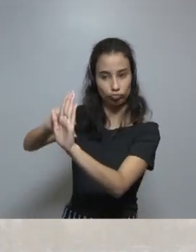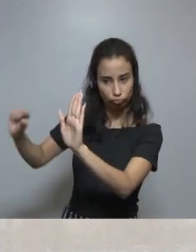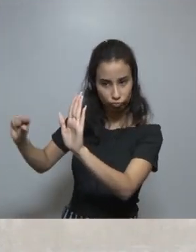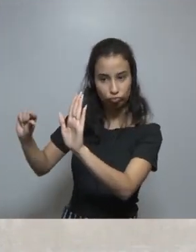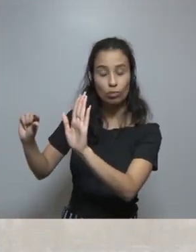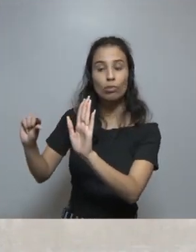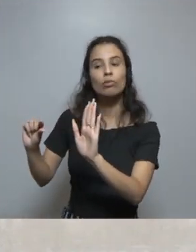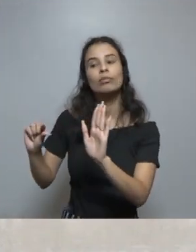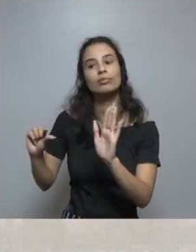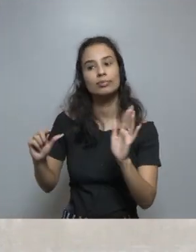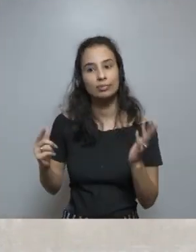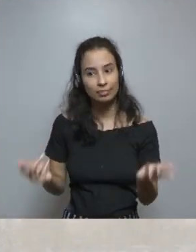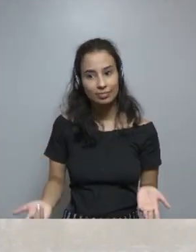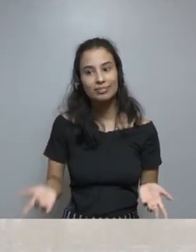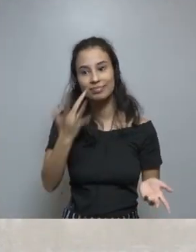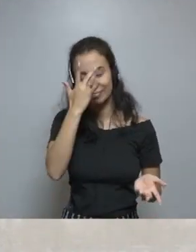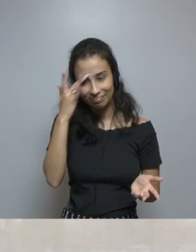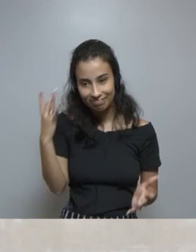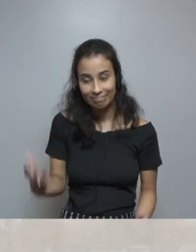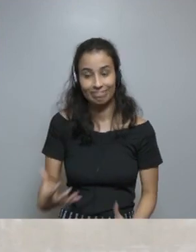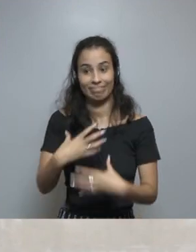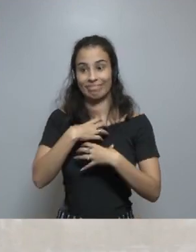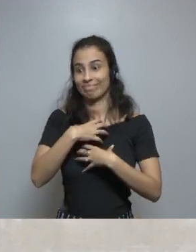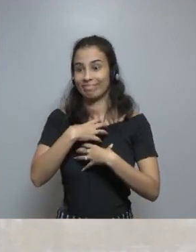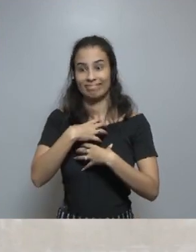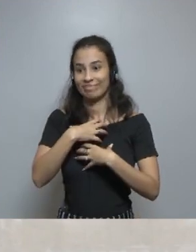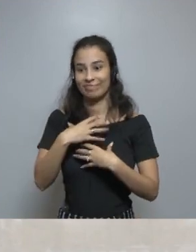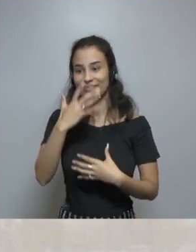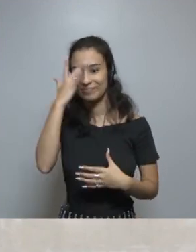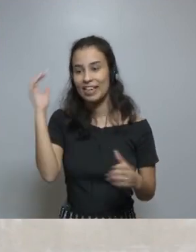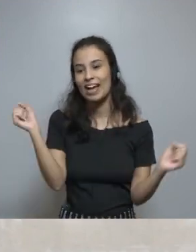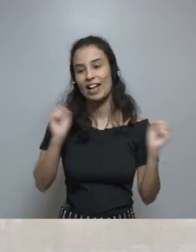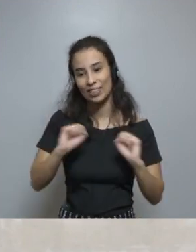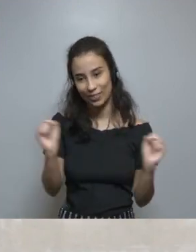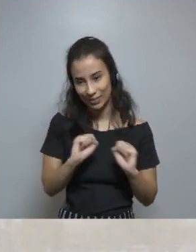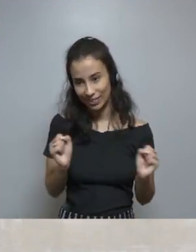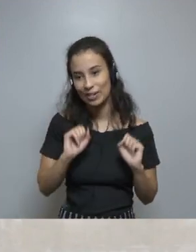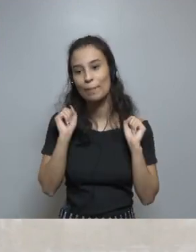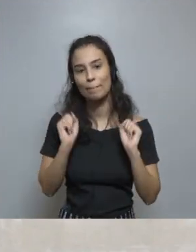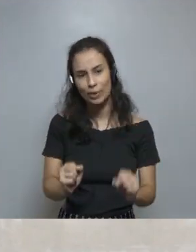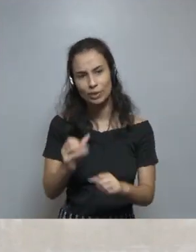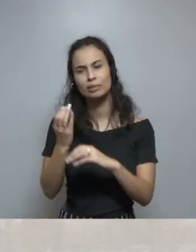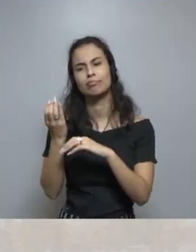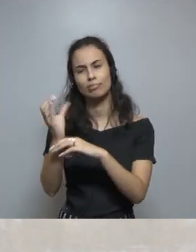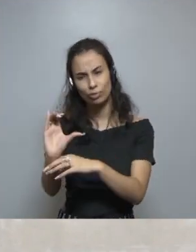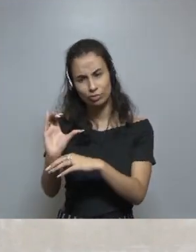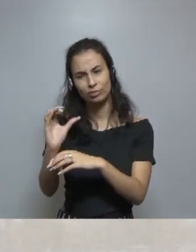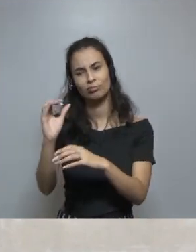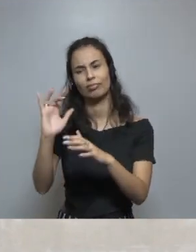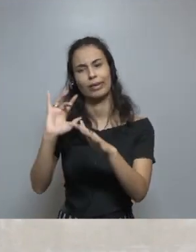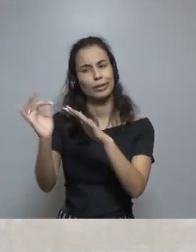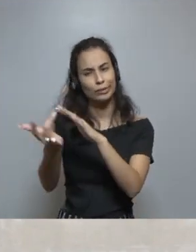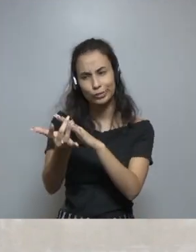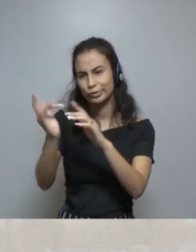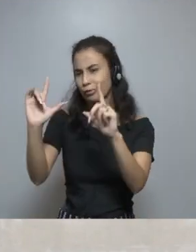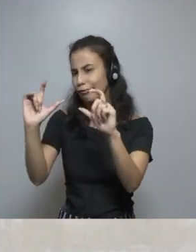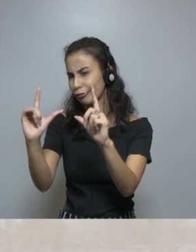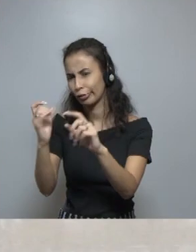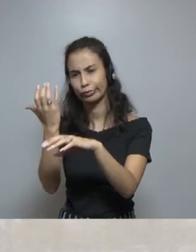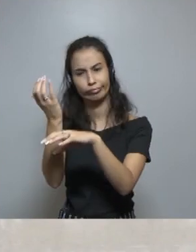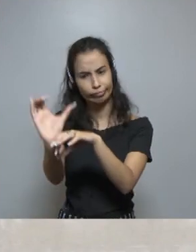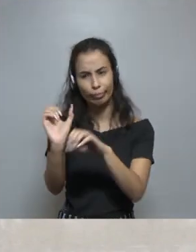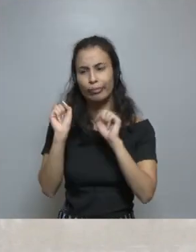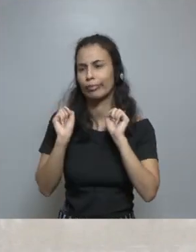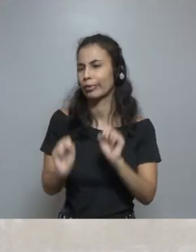atrás y eso generó una conmoción. A las personas les gusta, ahora